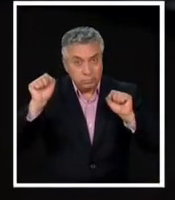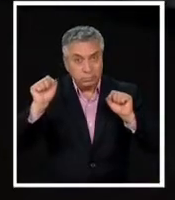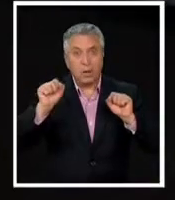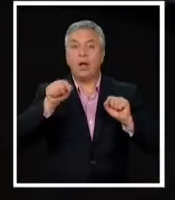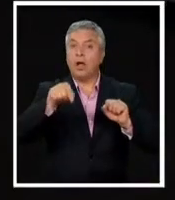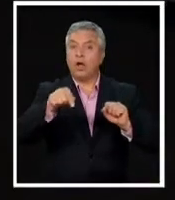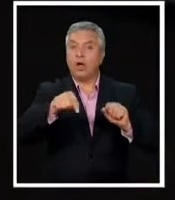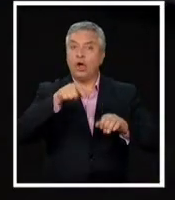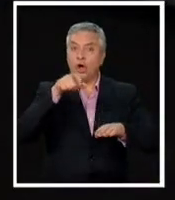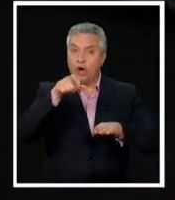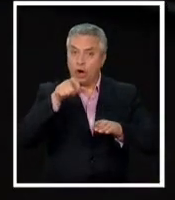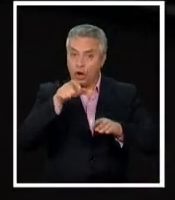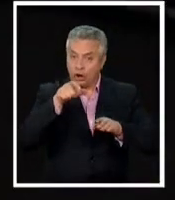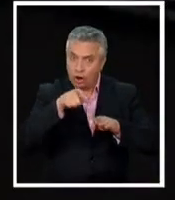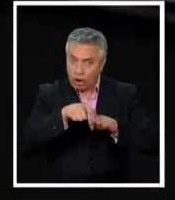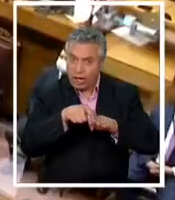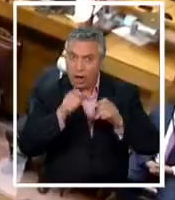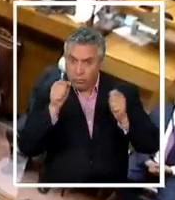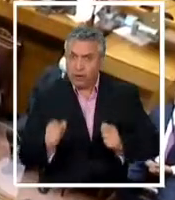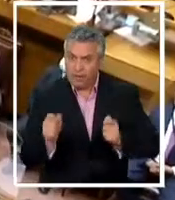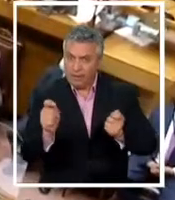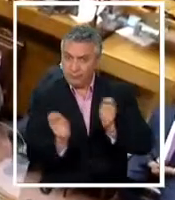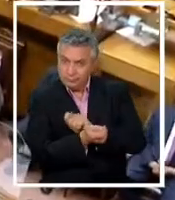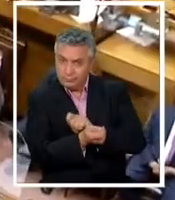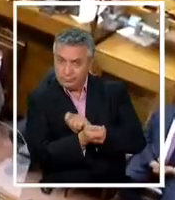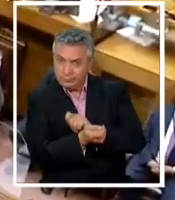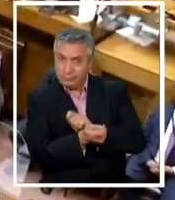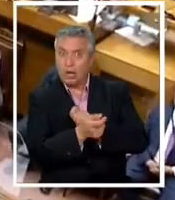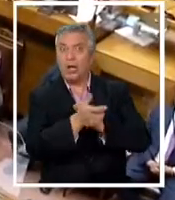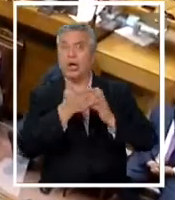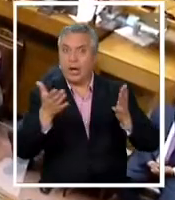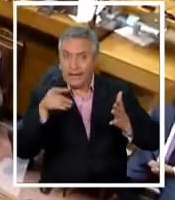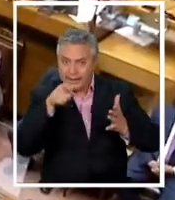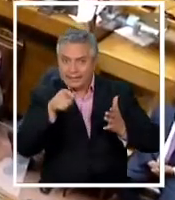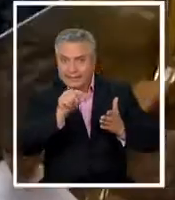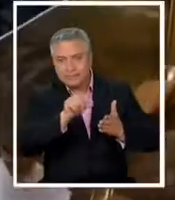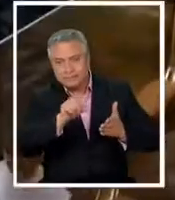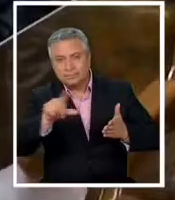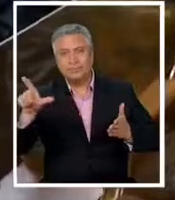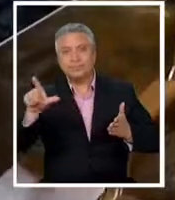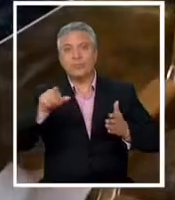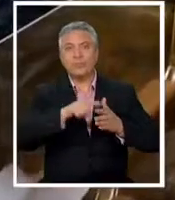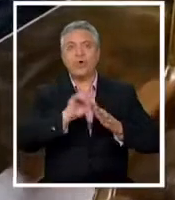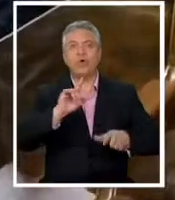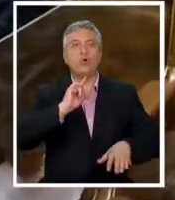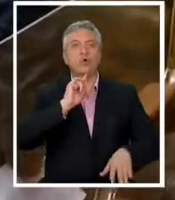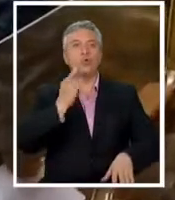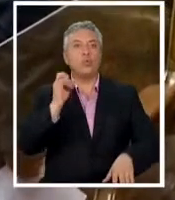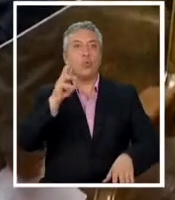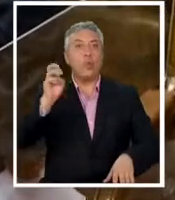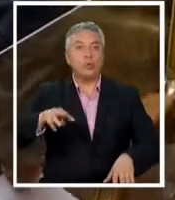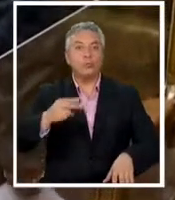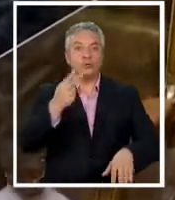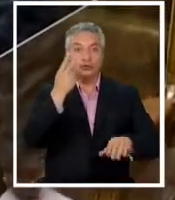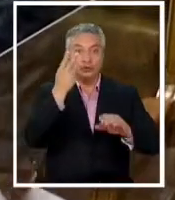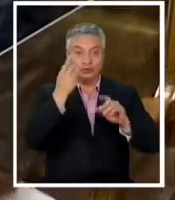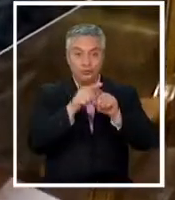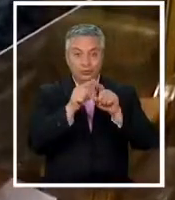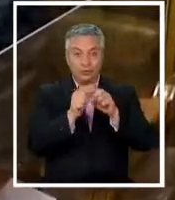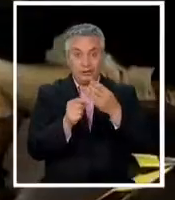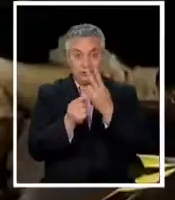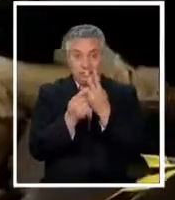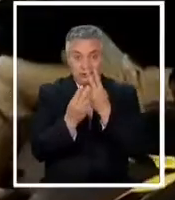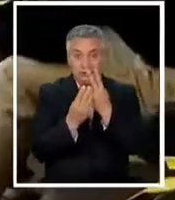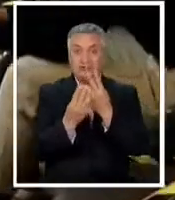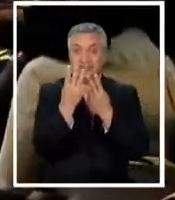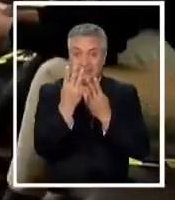reformar la Constitución? Es la pregunta y el origen de la polémica. Porque el alto cuórum de dos tercios establecido fue criticado